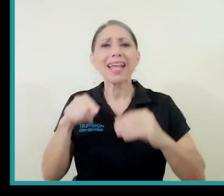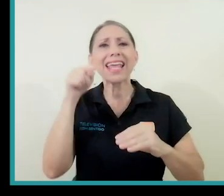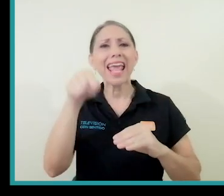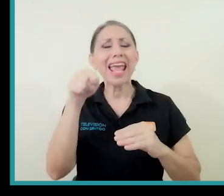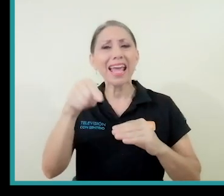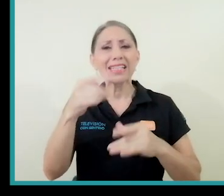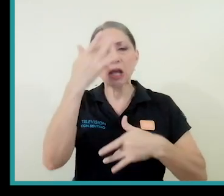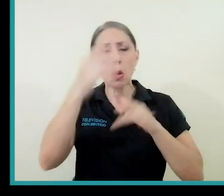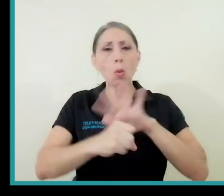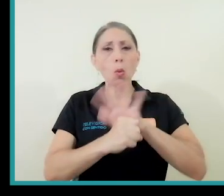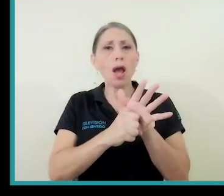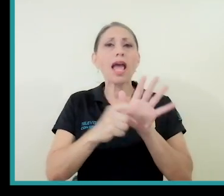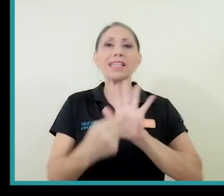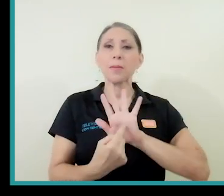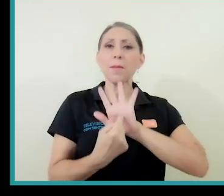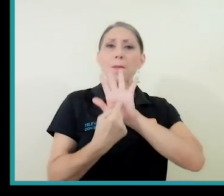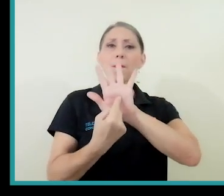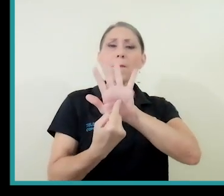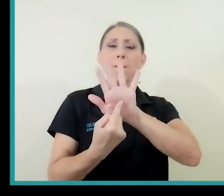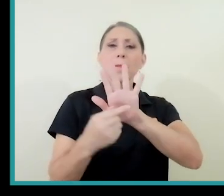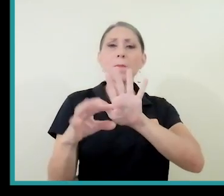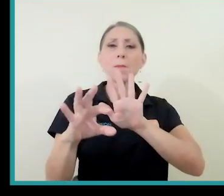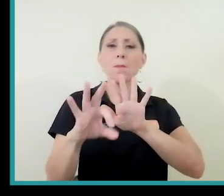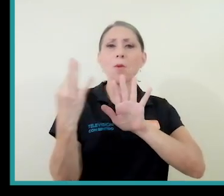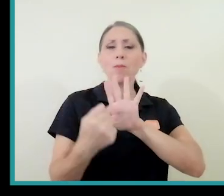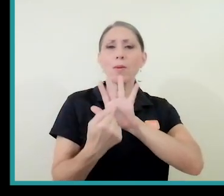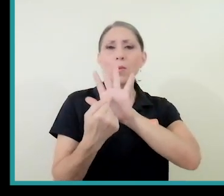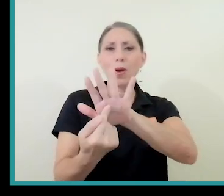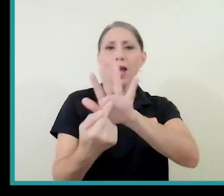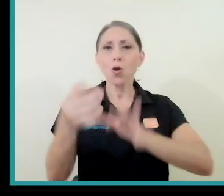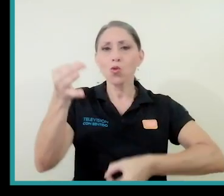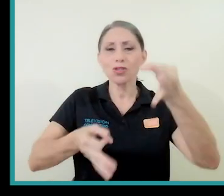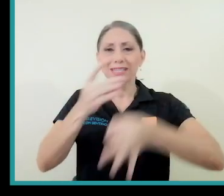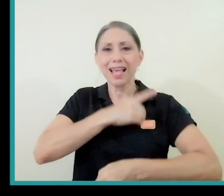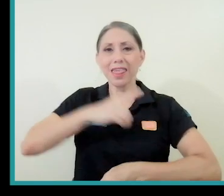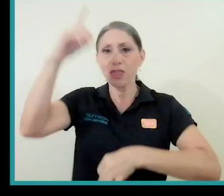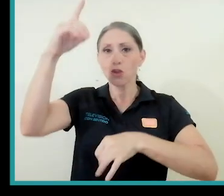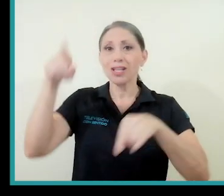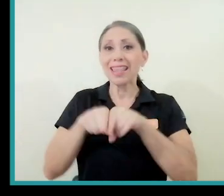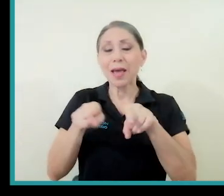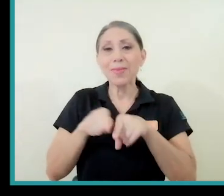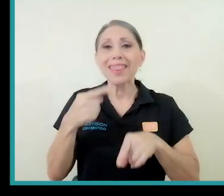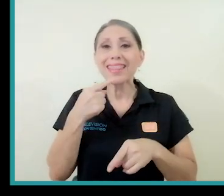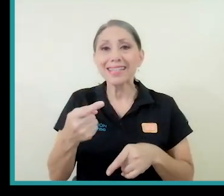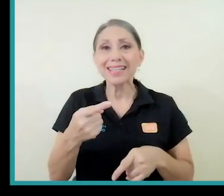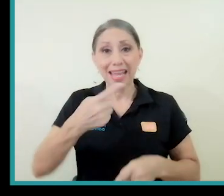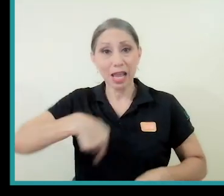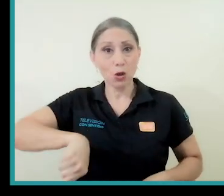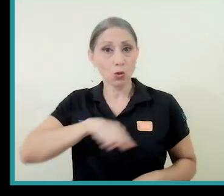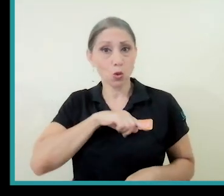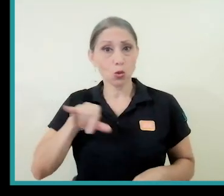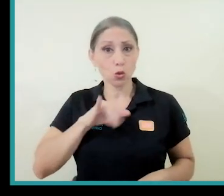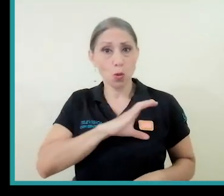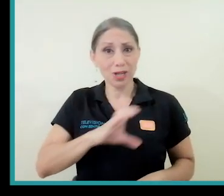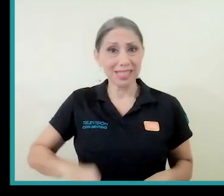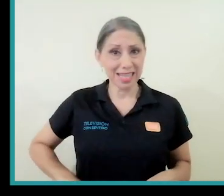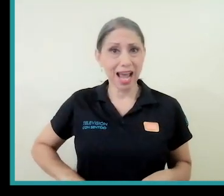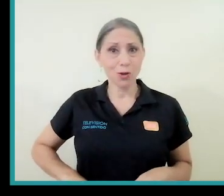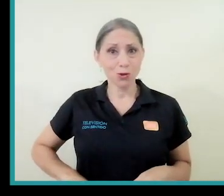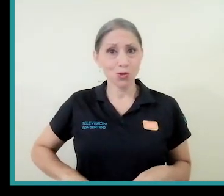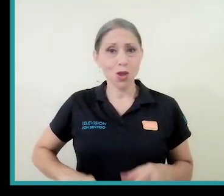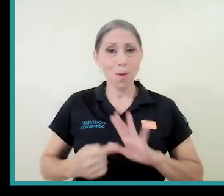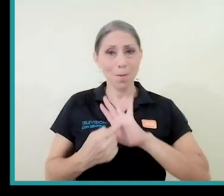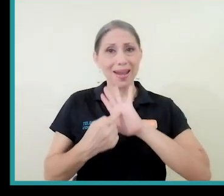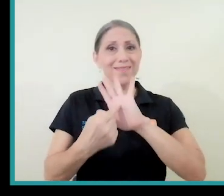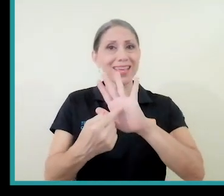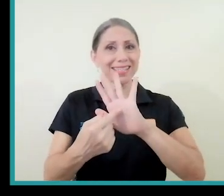tanto que es una manifestación de la justicia de Dios a como es una manifestación de nuestra guerra como